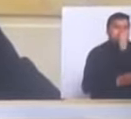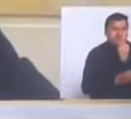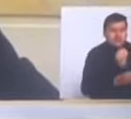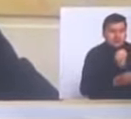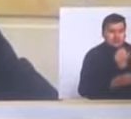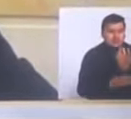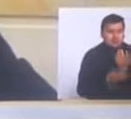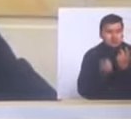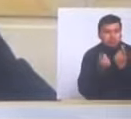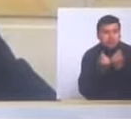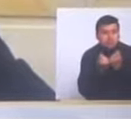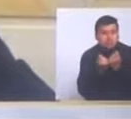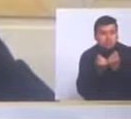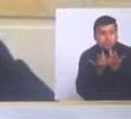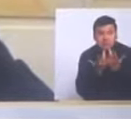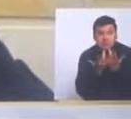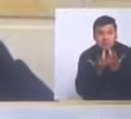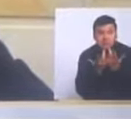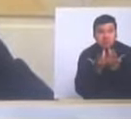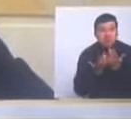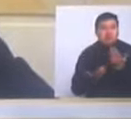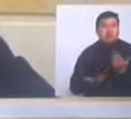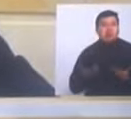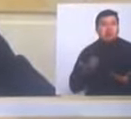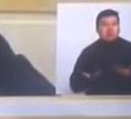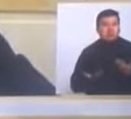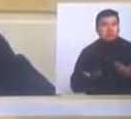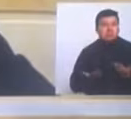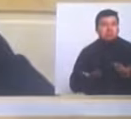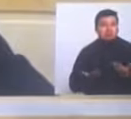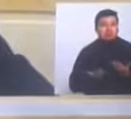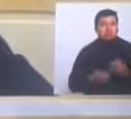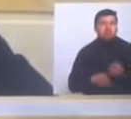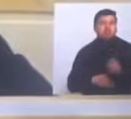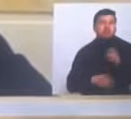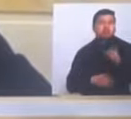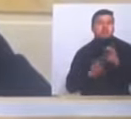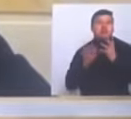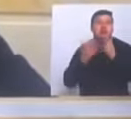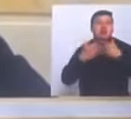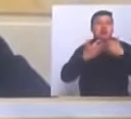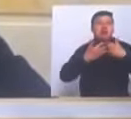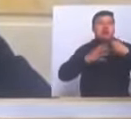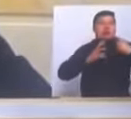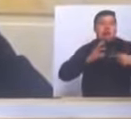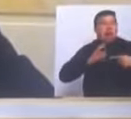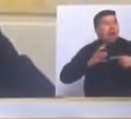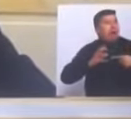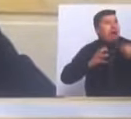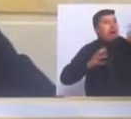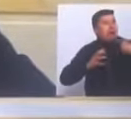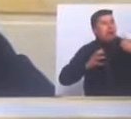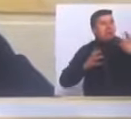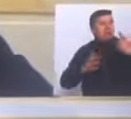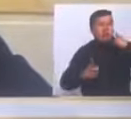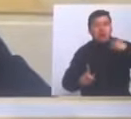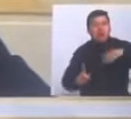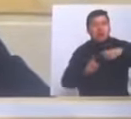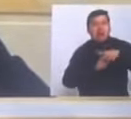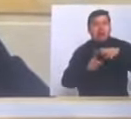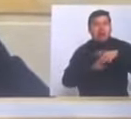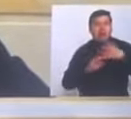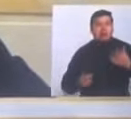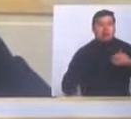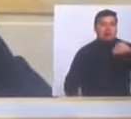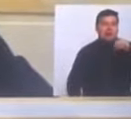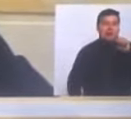económica, tal vez se llevaría por delante a otras empresas generadoras. Afectaría a